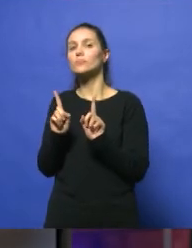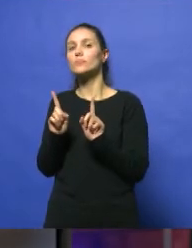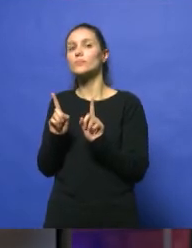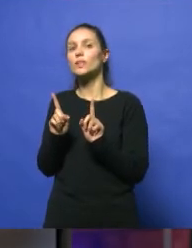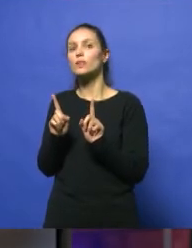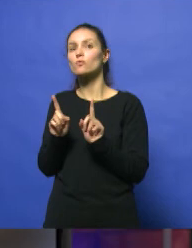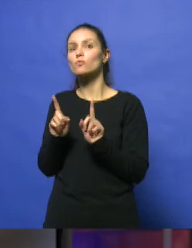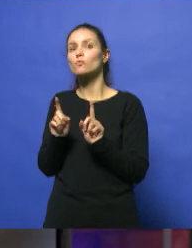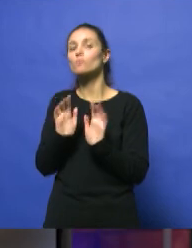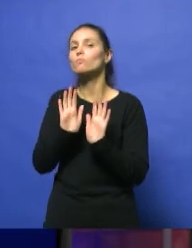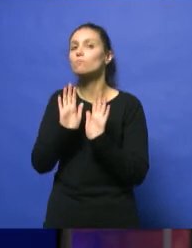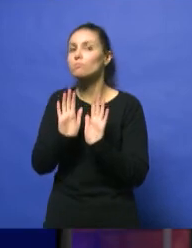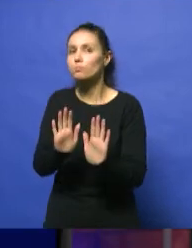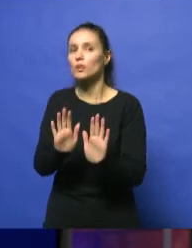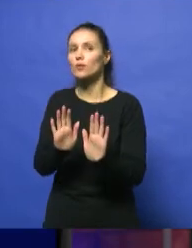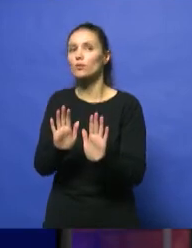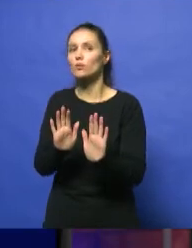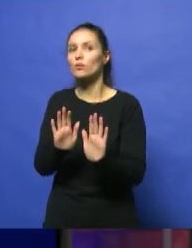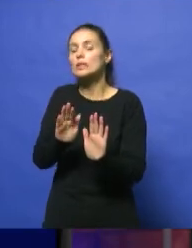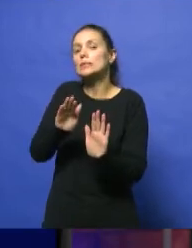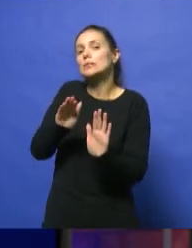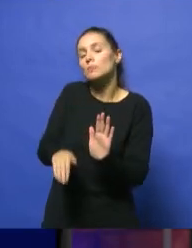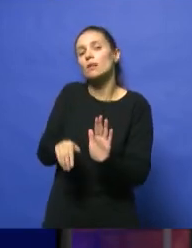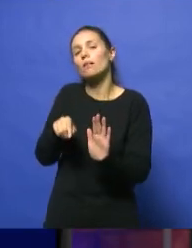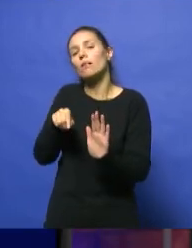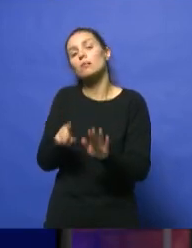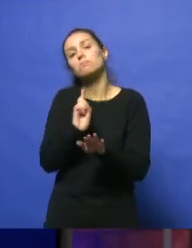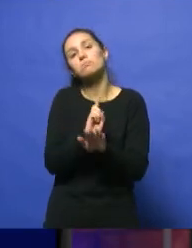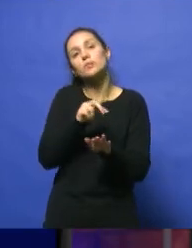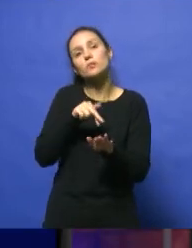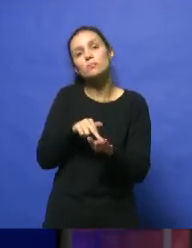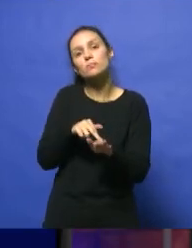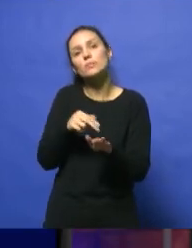acatamiento al paro docente ha sido bajo, no solamente en Villa María, sino en toda la provincia.